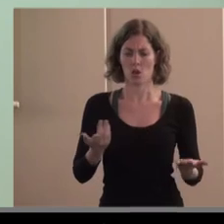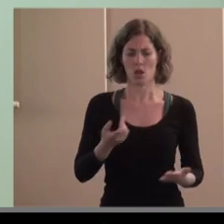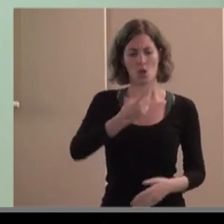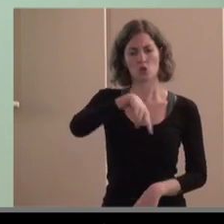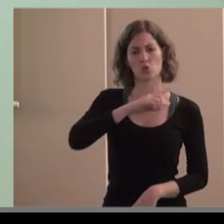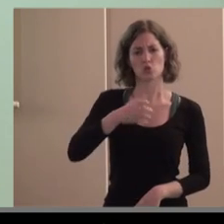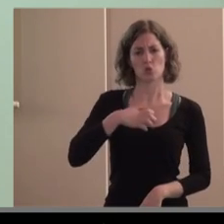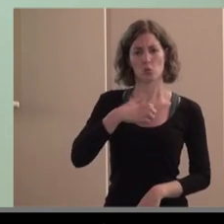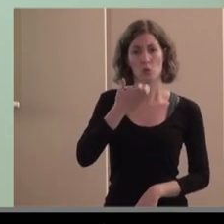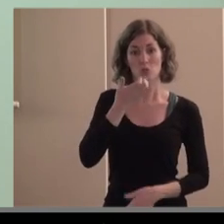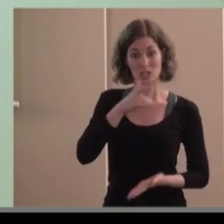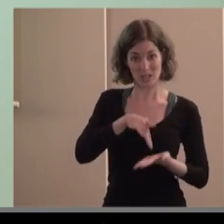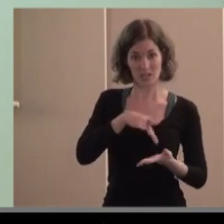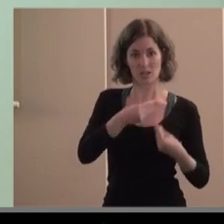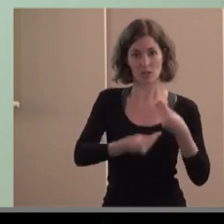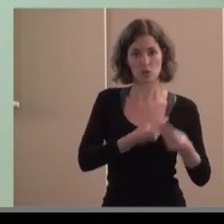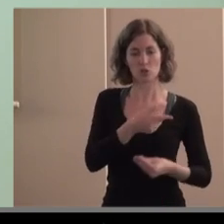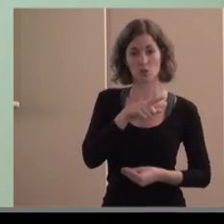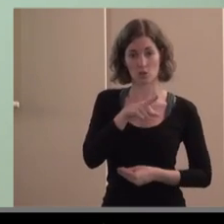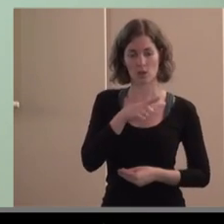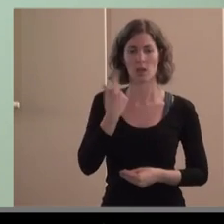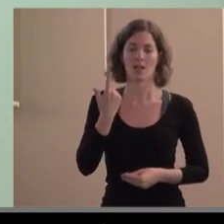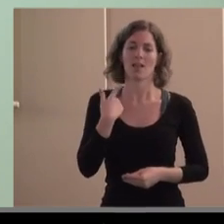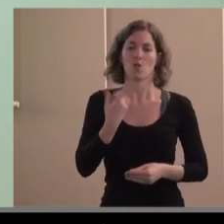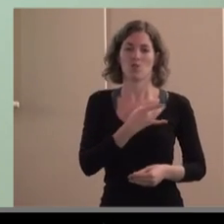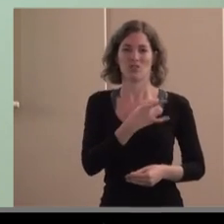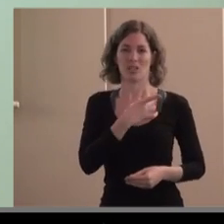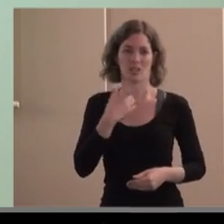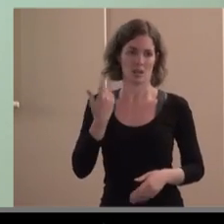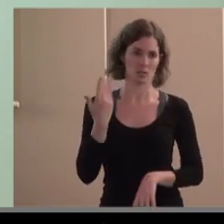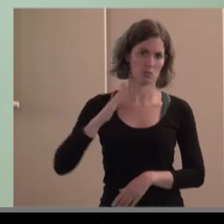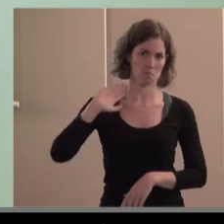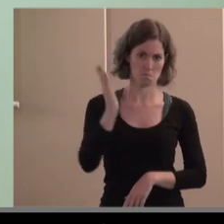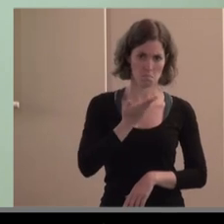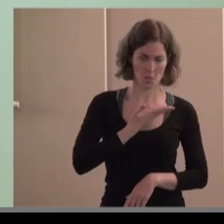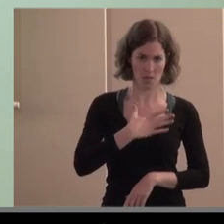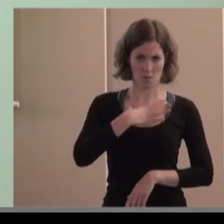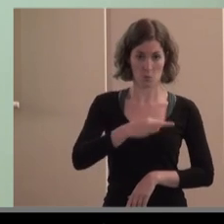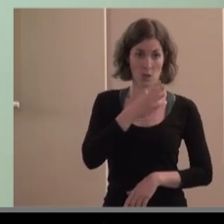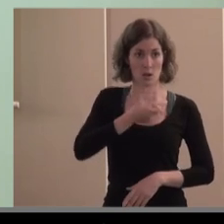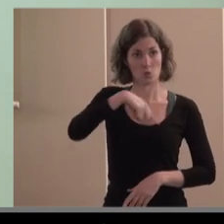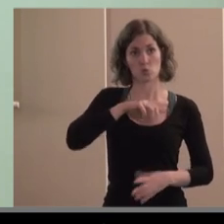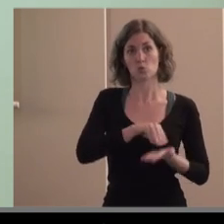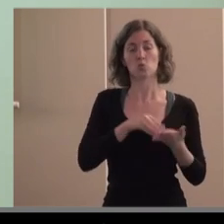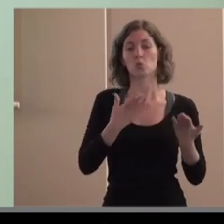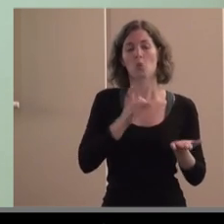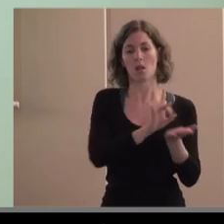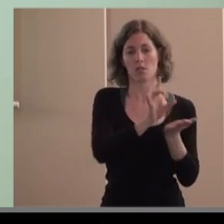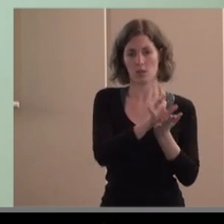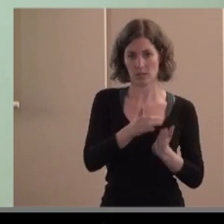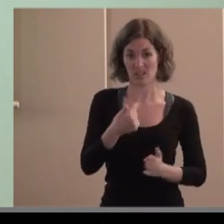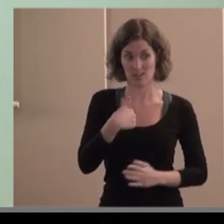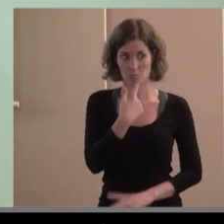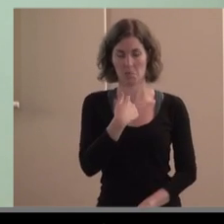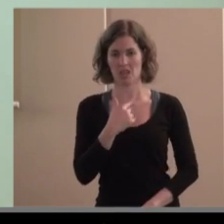coño vienen los sindicatos y nos cascan nosotros no podemos bajar el sueldo ni podemos lo único que nos queda es despedir y hombre esto